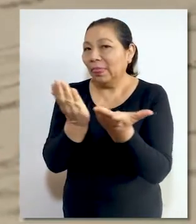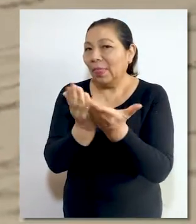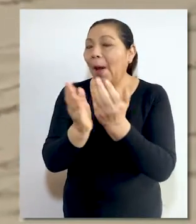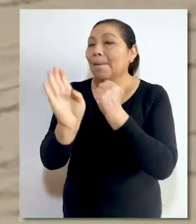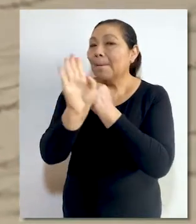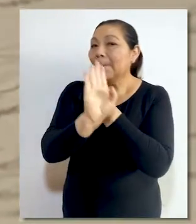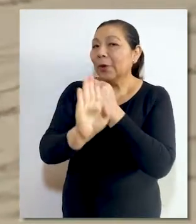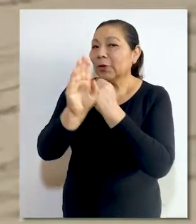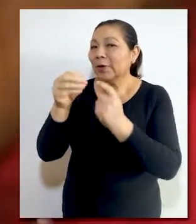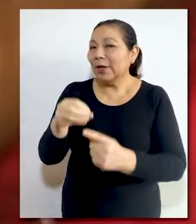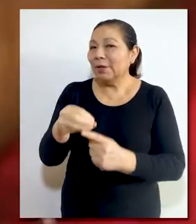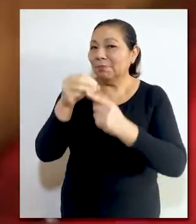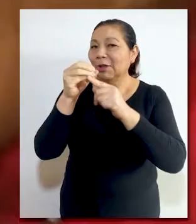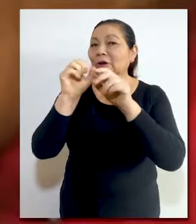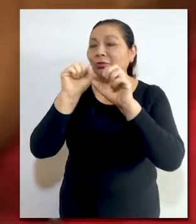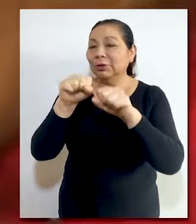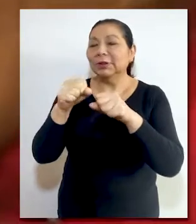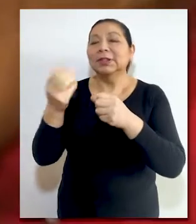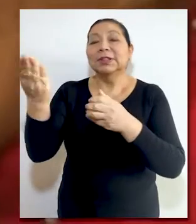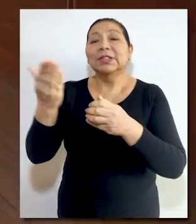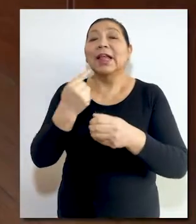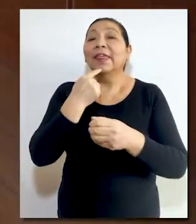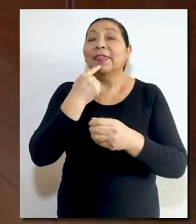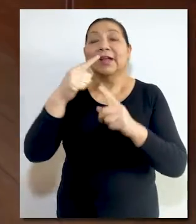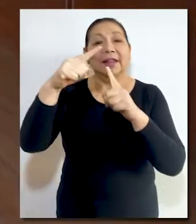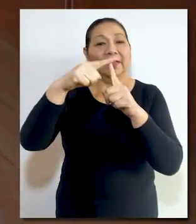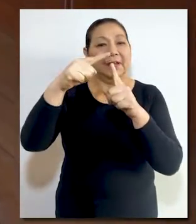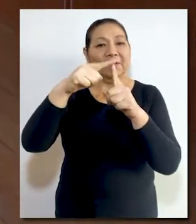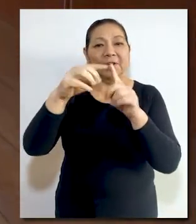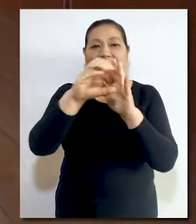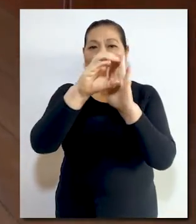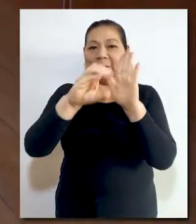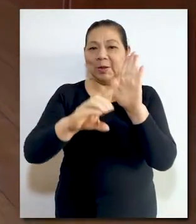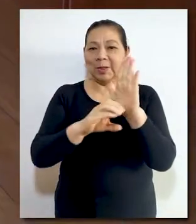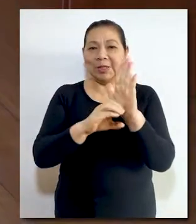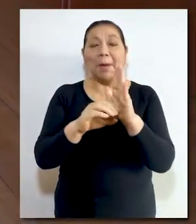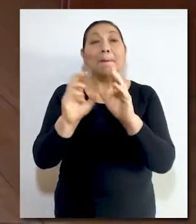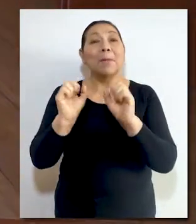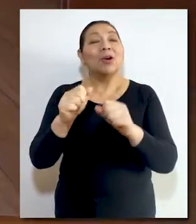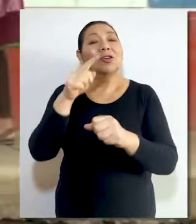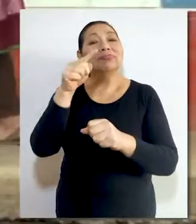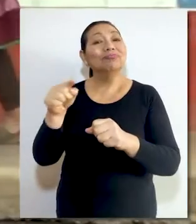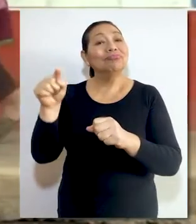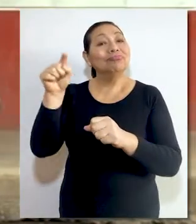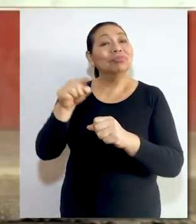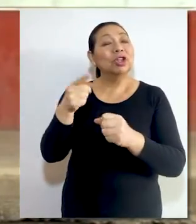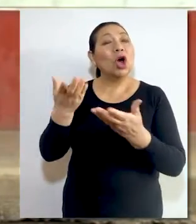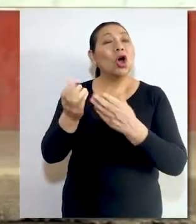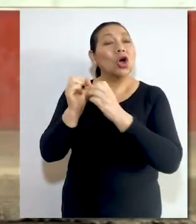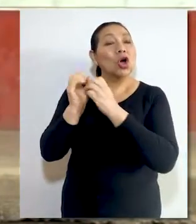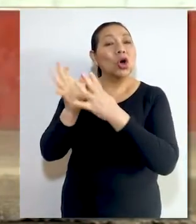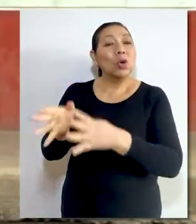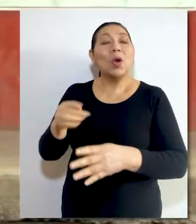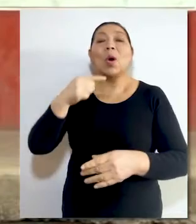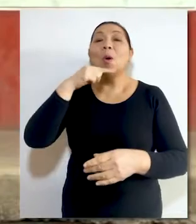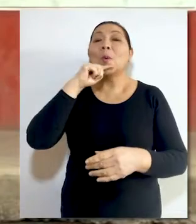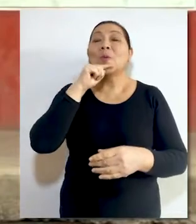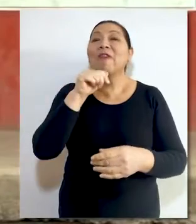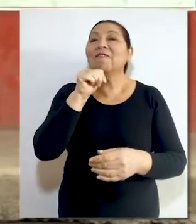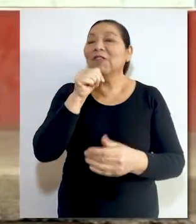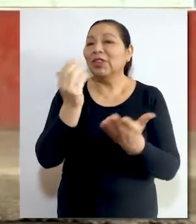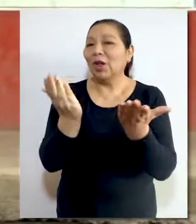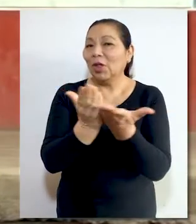protección especialmente garantista, señaló el Tribunal Constitucional al anular la sentencia condenatoria a una mujer